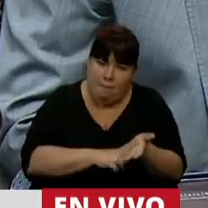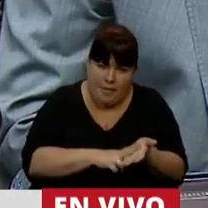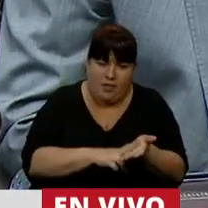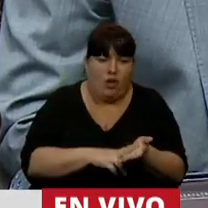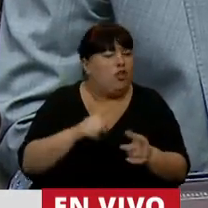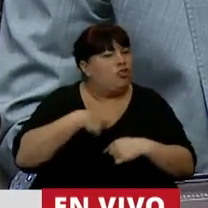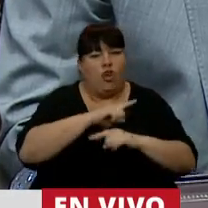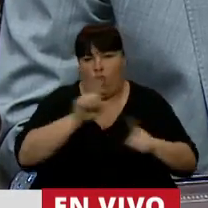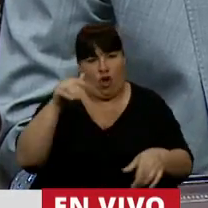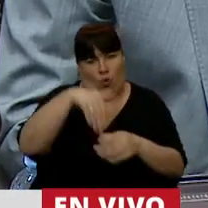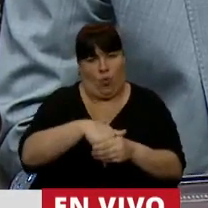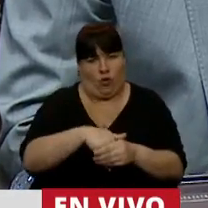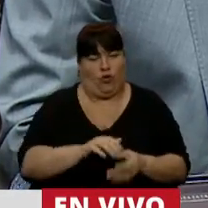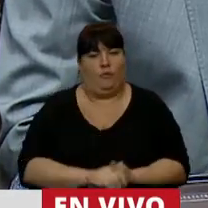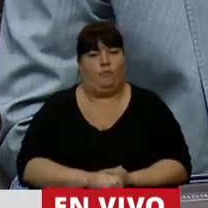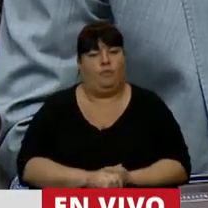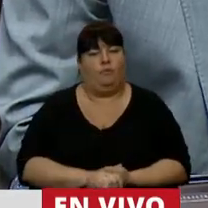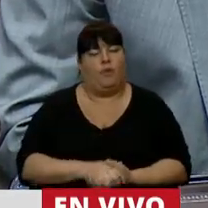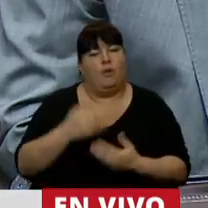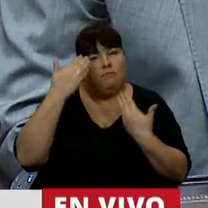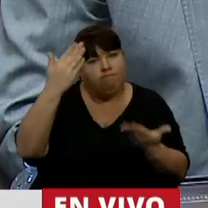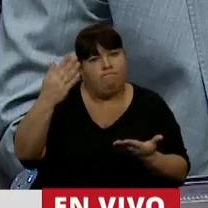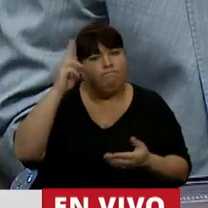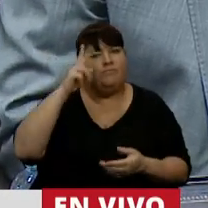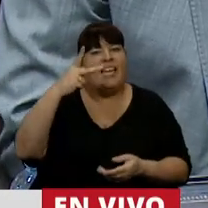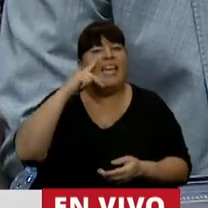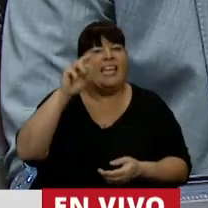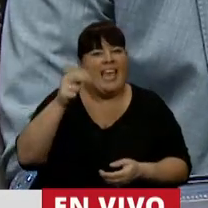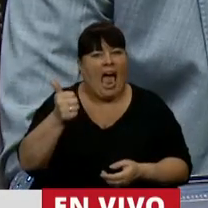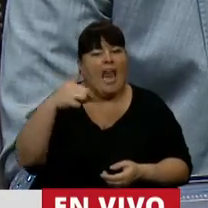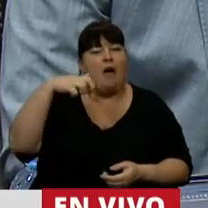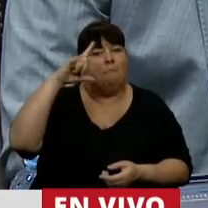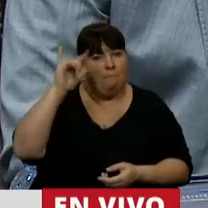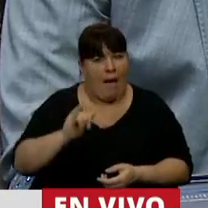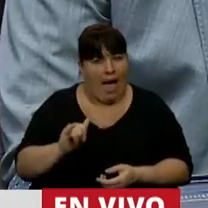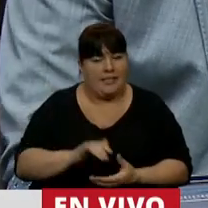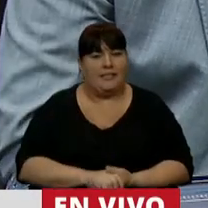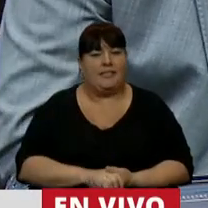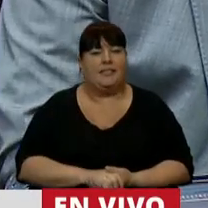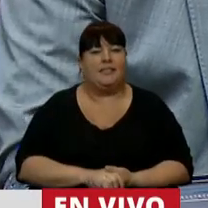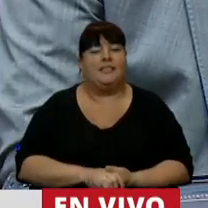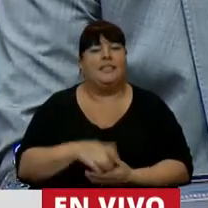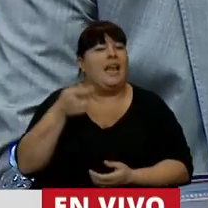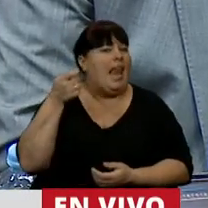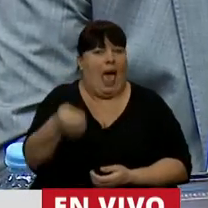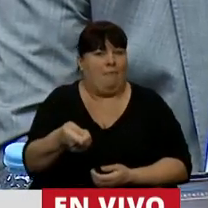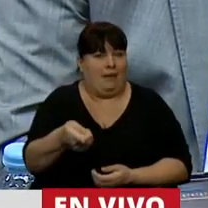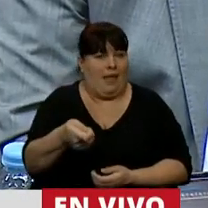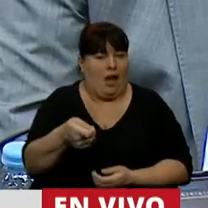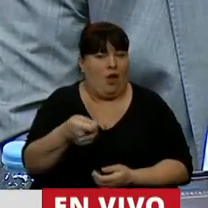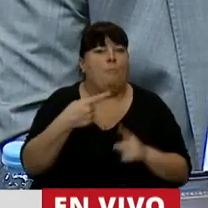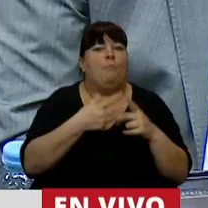no cuenten con mi voto. En honor a la memoria de Chiara Paez, que la mataron